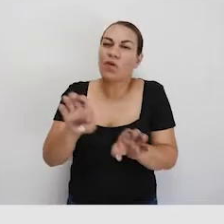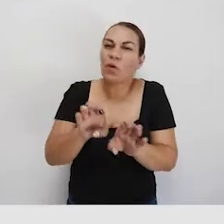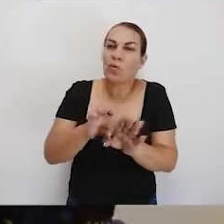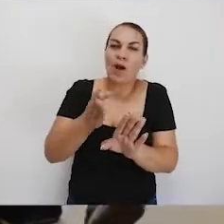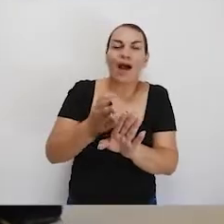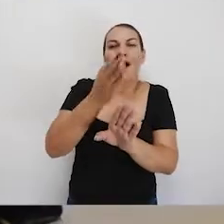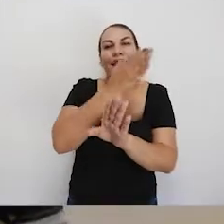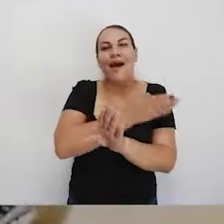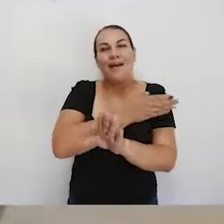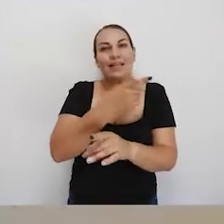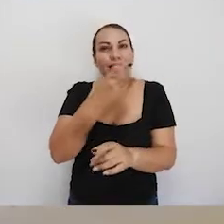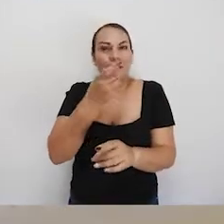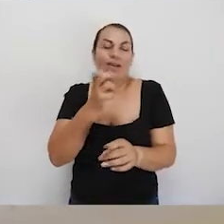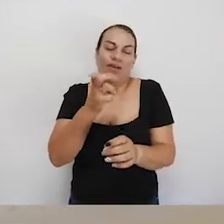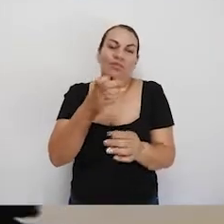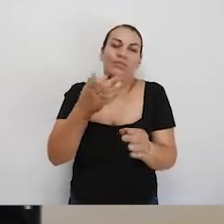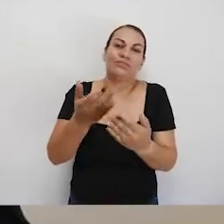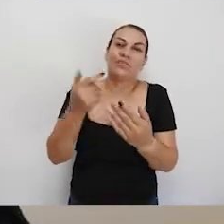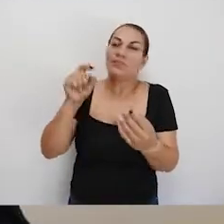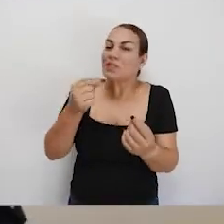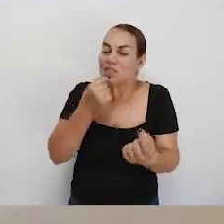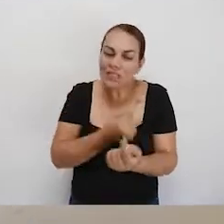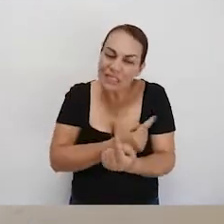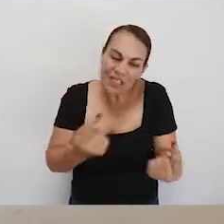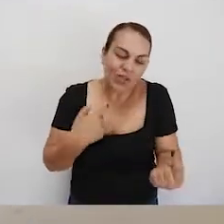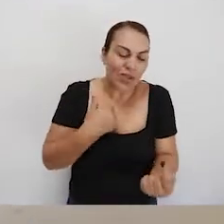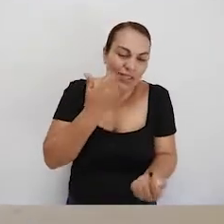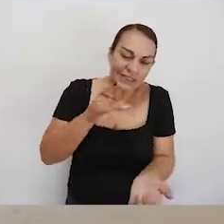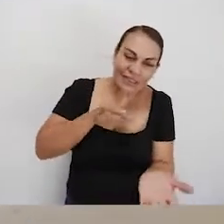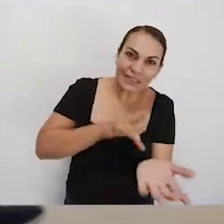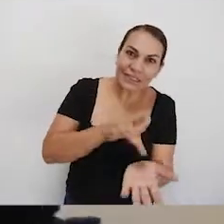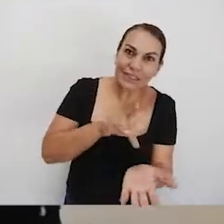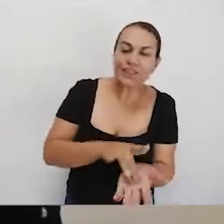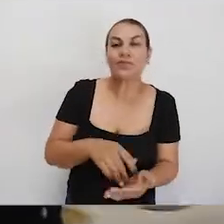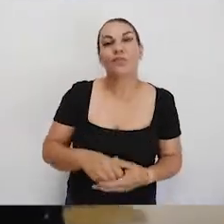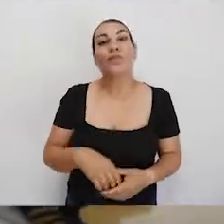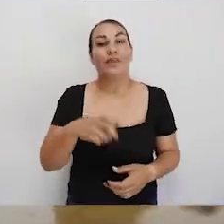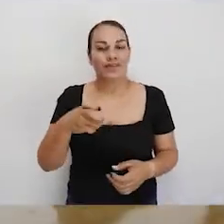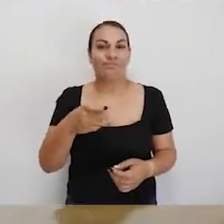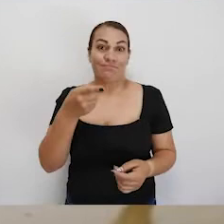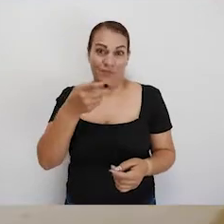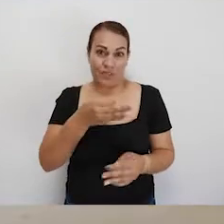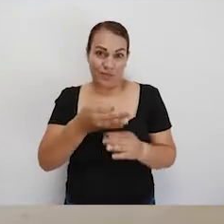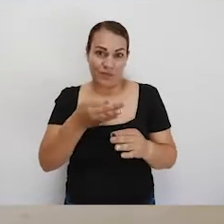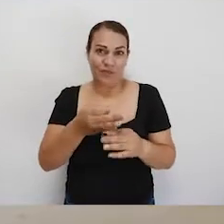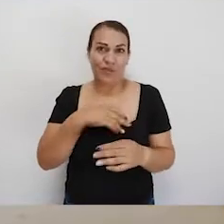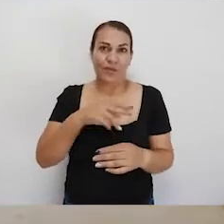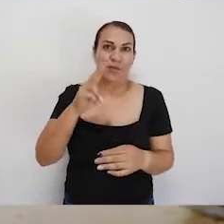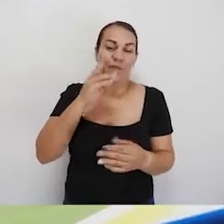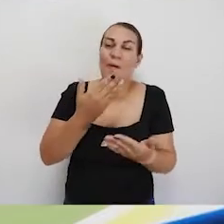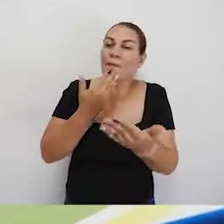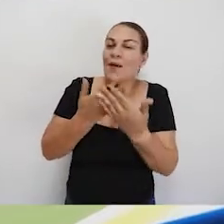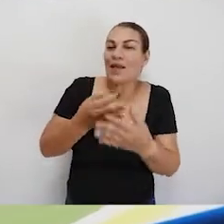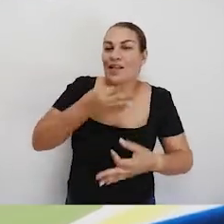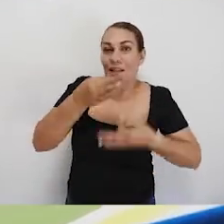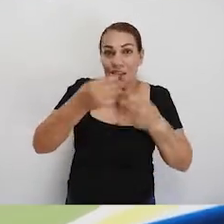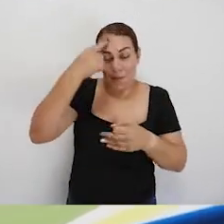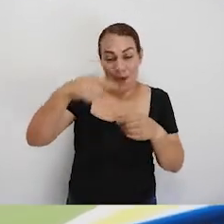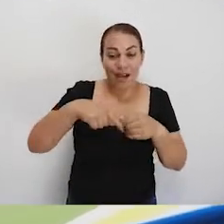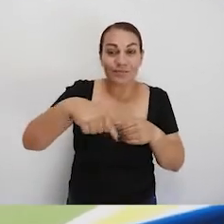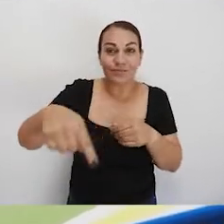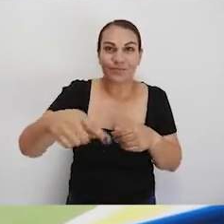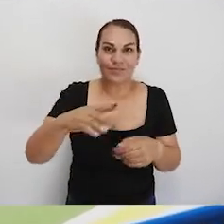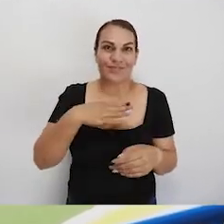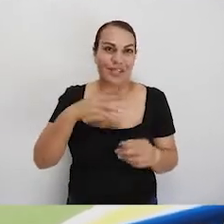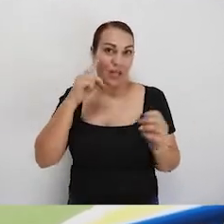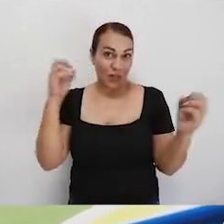era un compromiso que teníamos desde luego con los pequeños y con las personas vulnerables. Así es que esperen estas buenas noticias